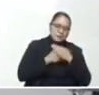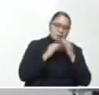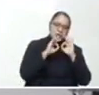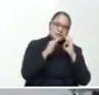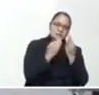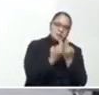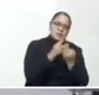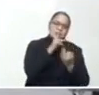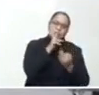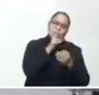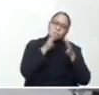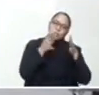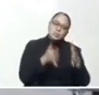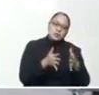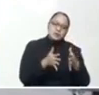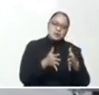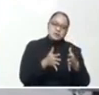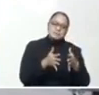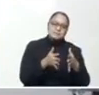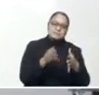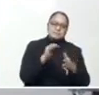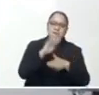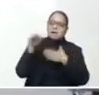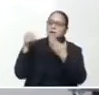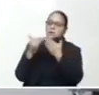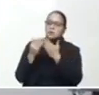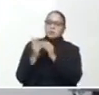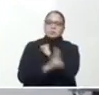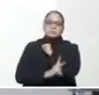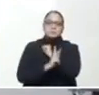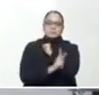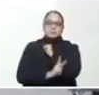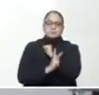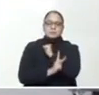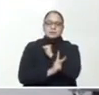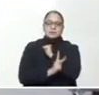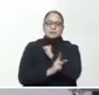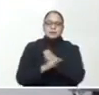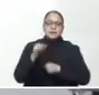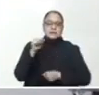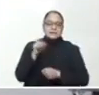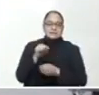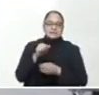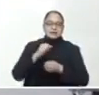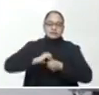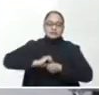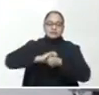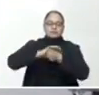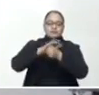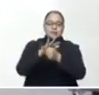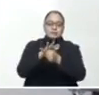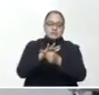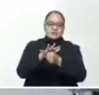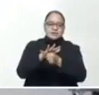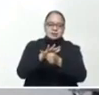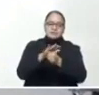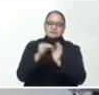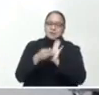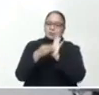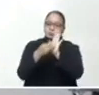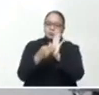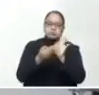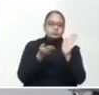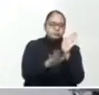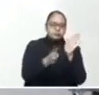familia hondureña y por consiguiente a todo un país. Esta enfermedad está demostrando ser mortal en todo el mundo.